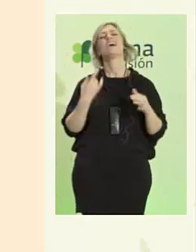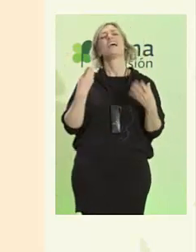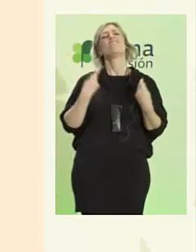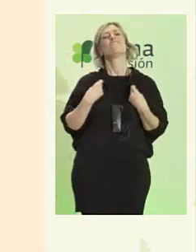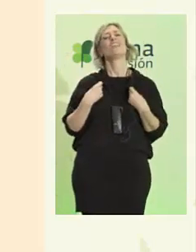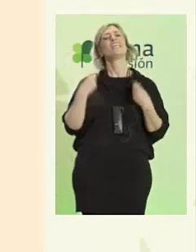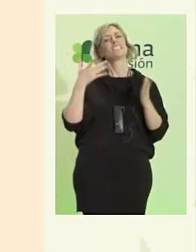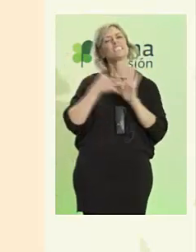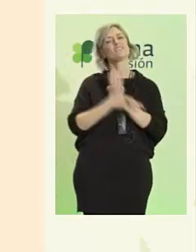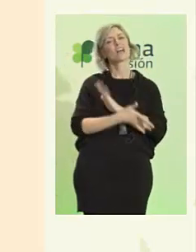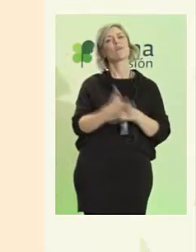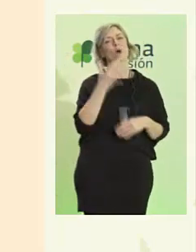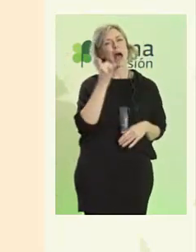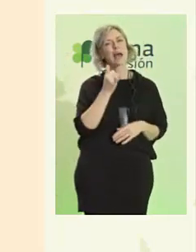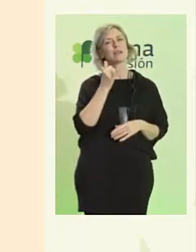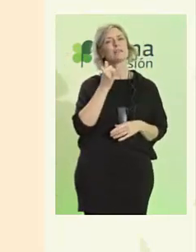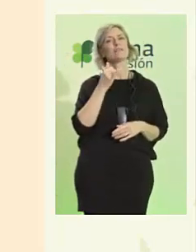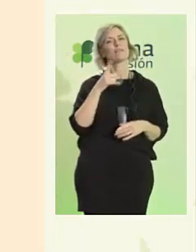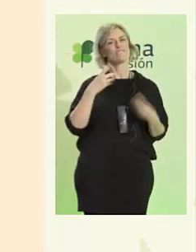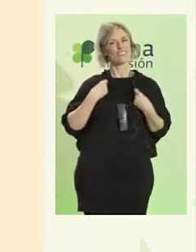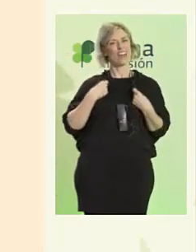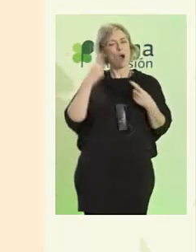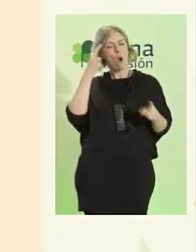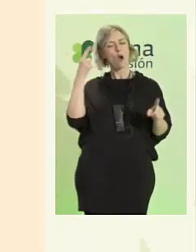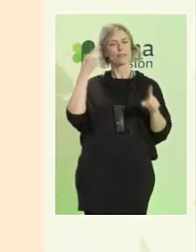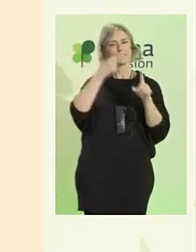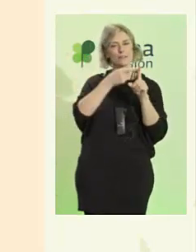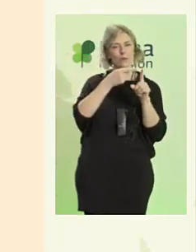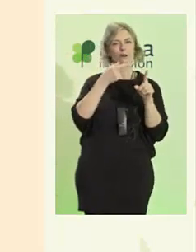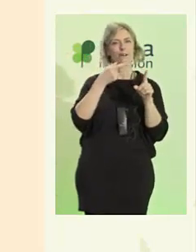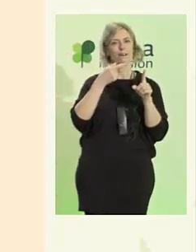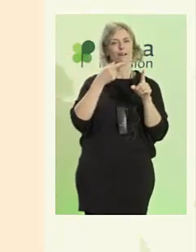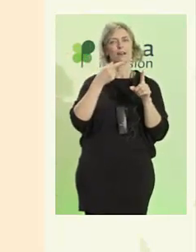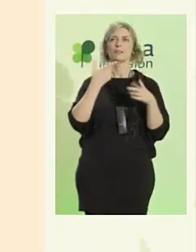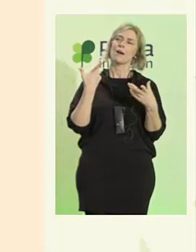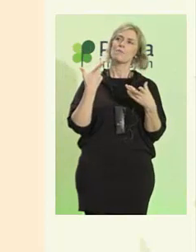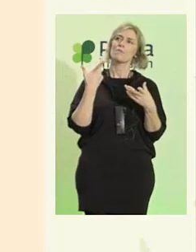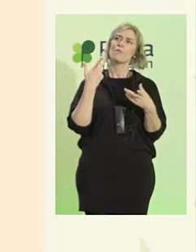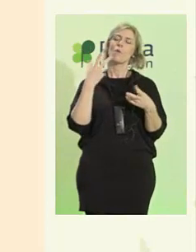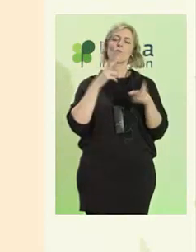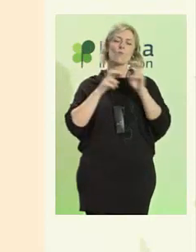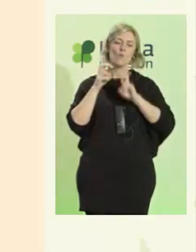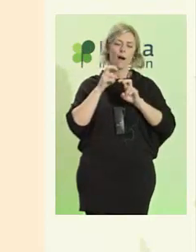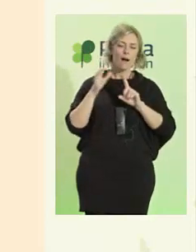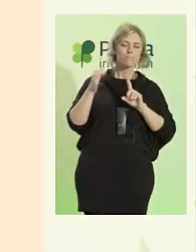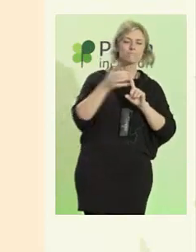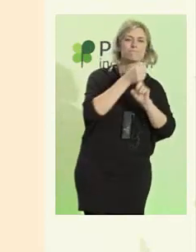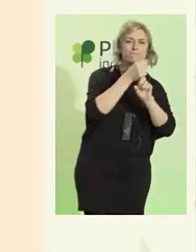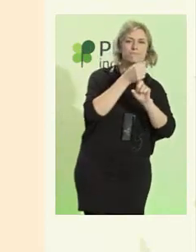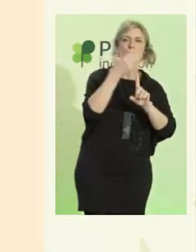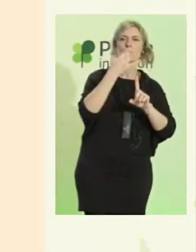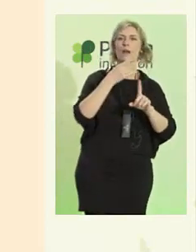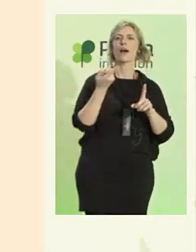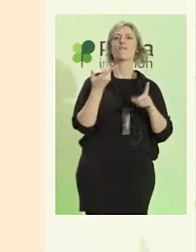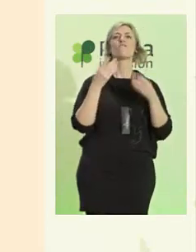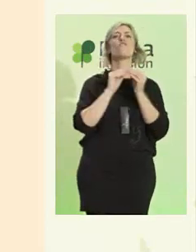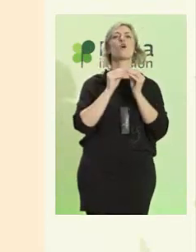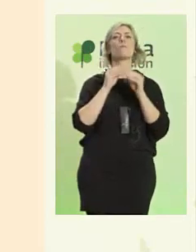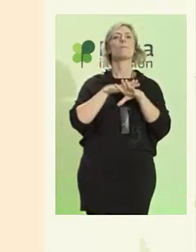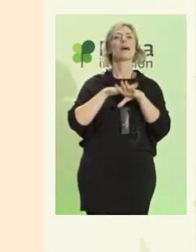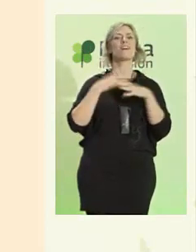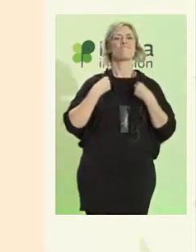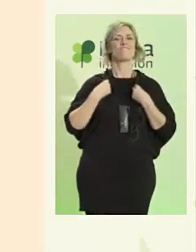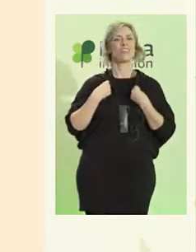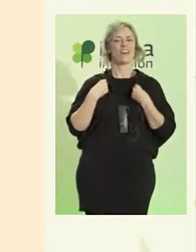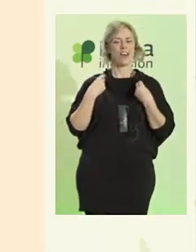vida, tener un objetivo, encontrar la manera de vivir la vida para que nos llene. Y esto se aplica